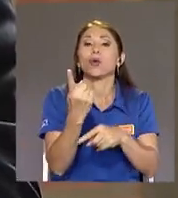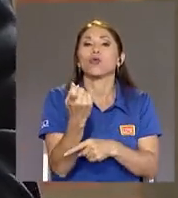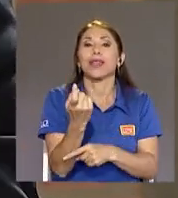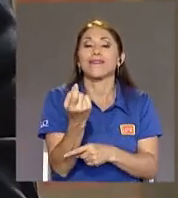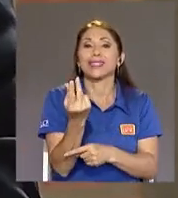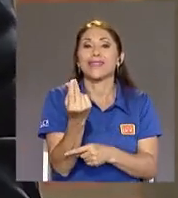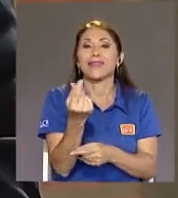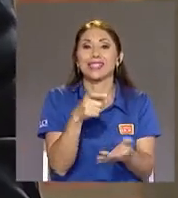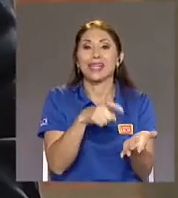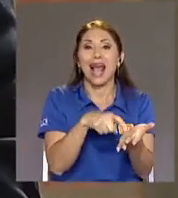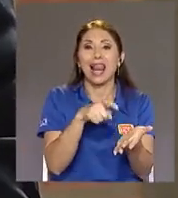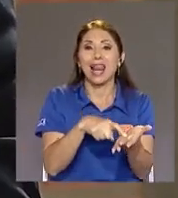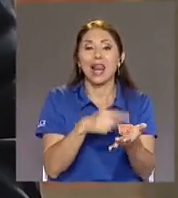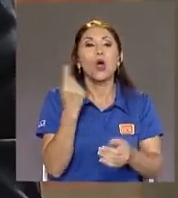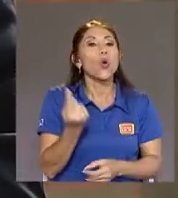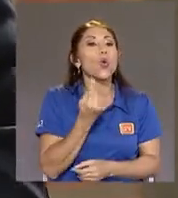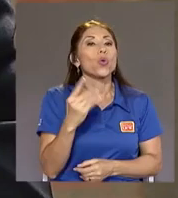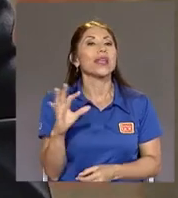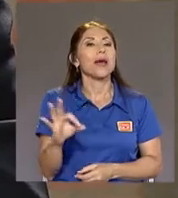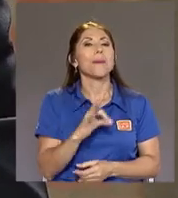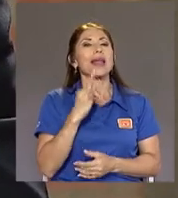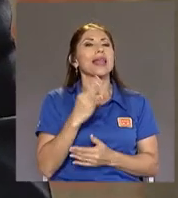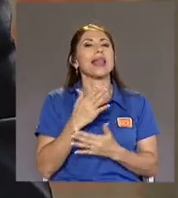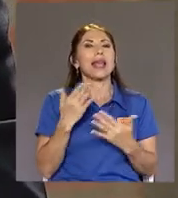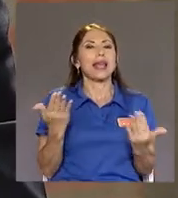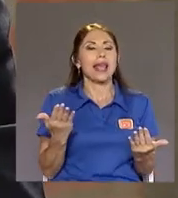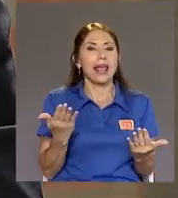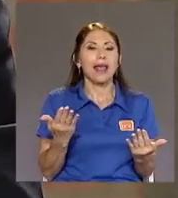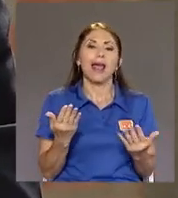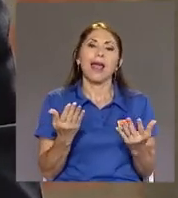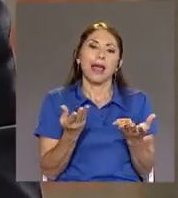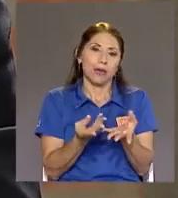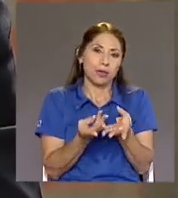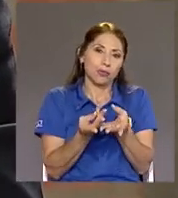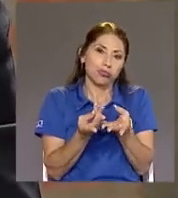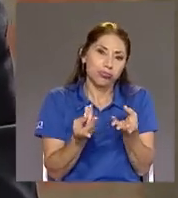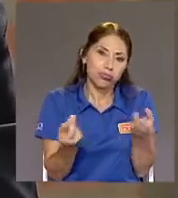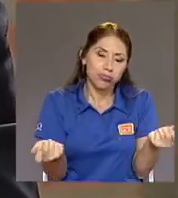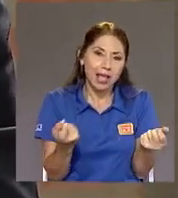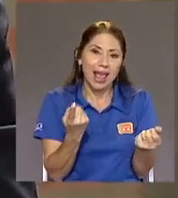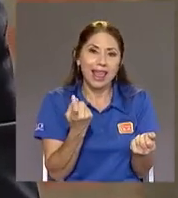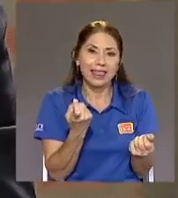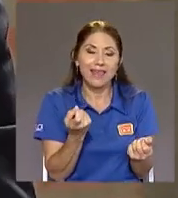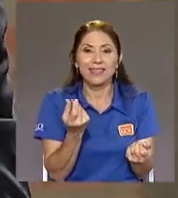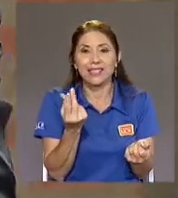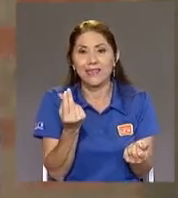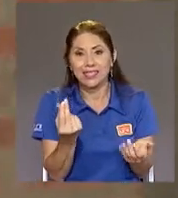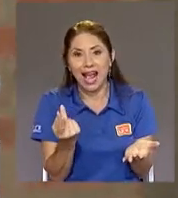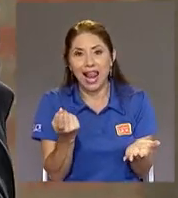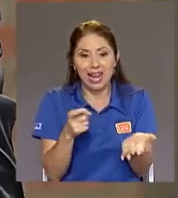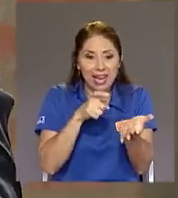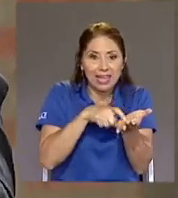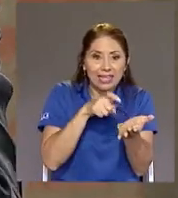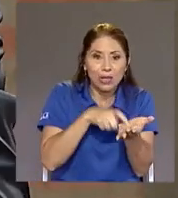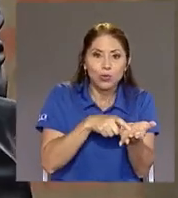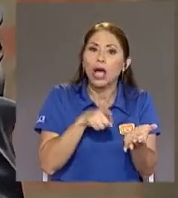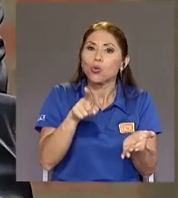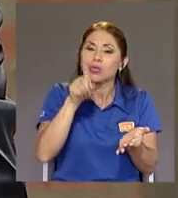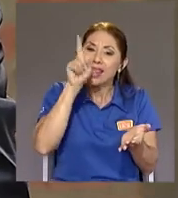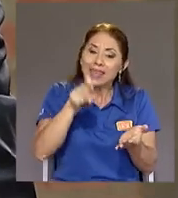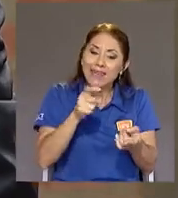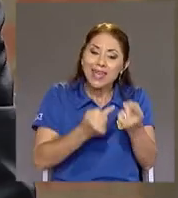pensiones De las consecuencias De un déficit fiscal Es justamente Aleglando el déficit fiscal Pero usted tiene que ir Al origen Cualquier